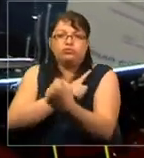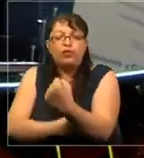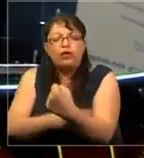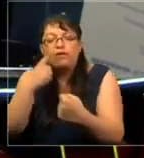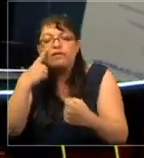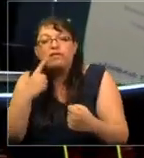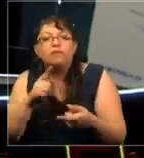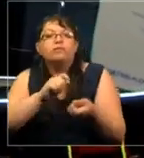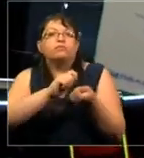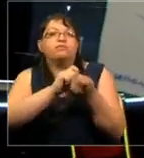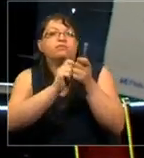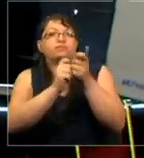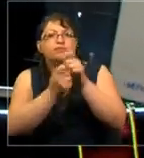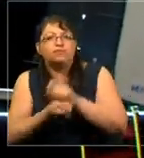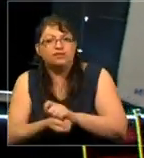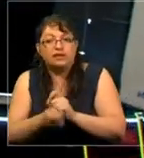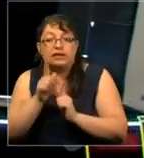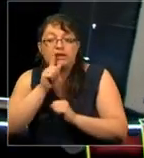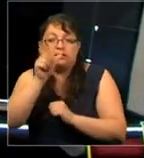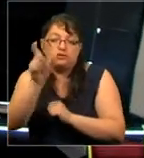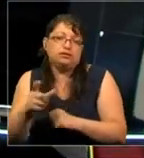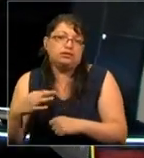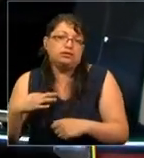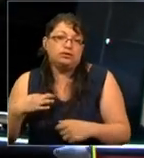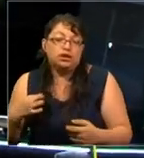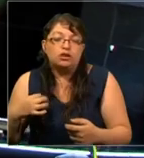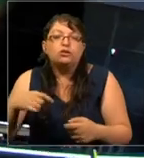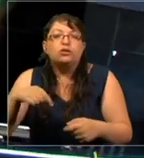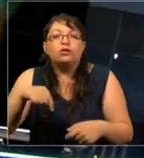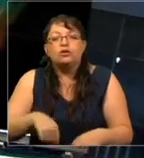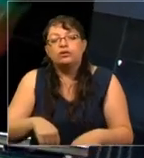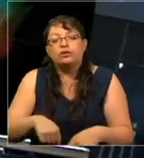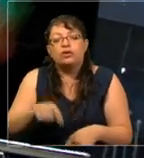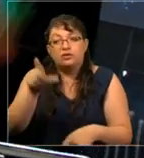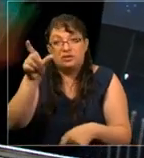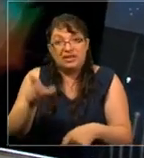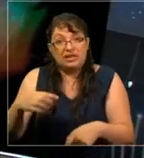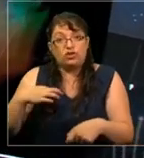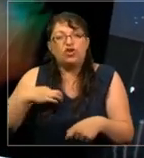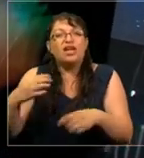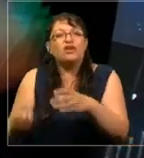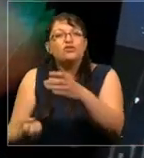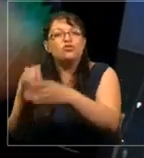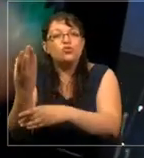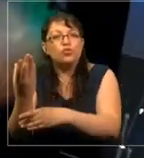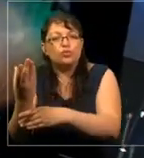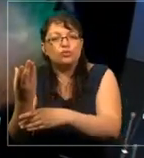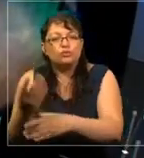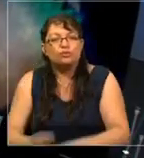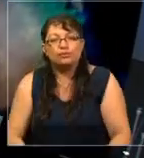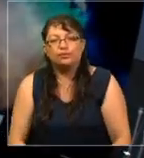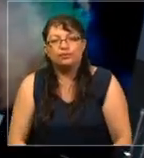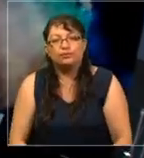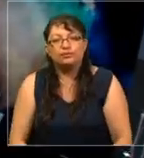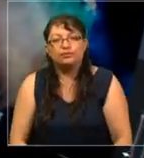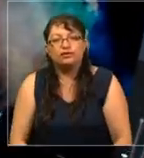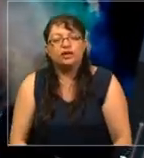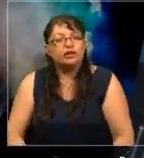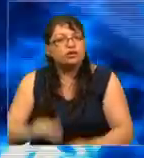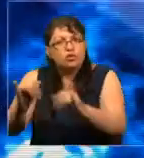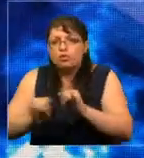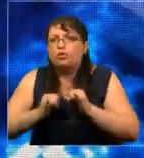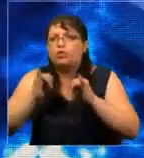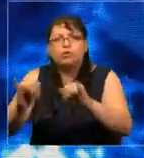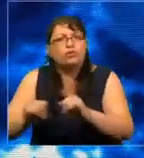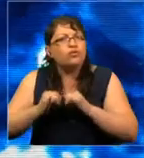transformación del ciudadano. Hoy en día, este ciudadano nuevo, emergente, es hiperinformado,